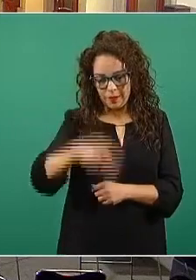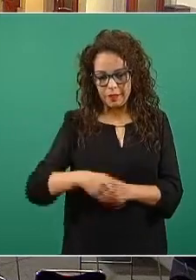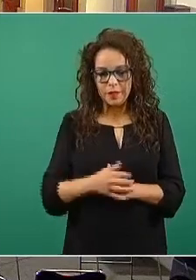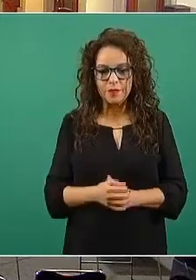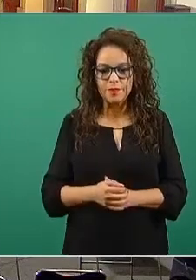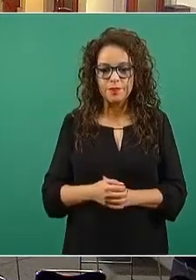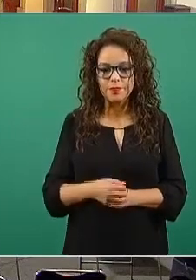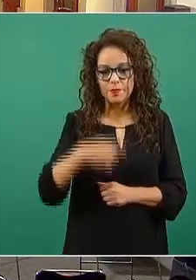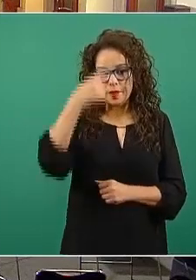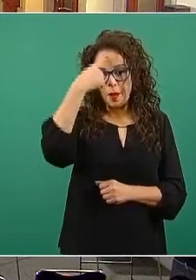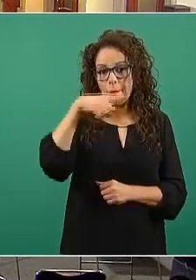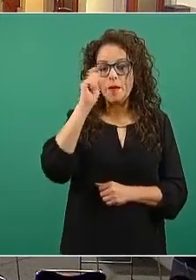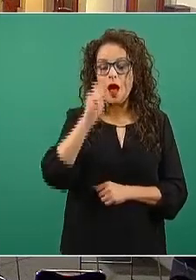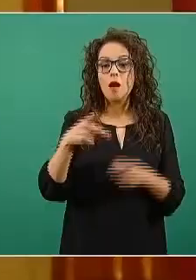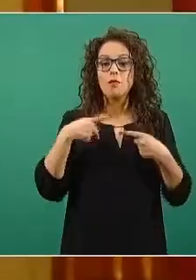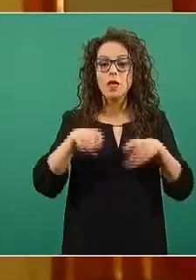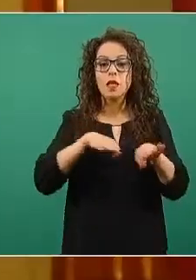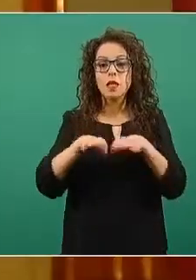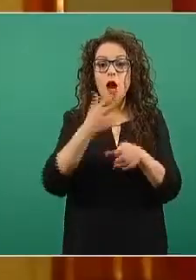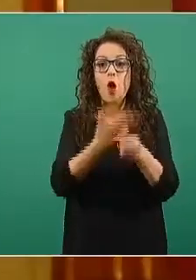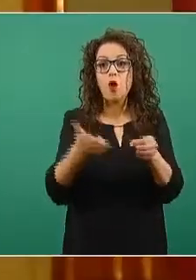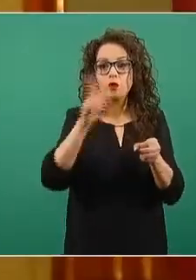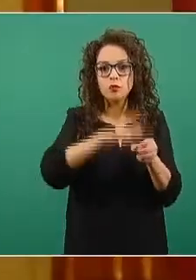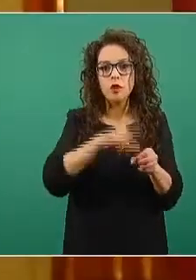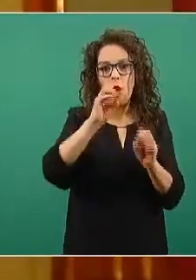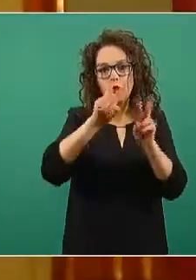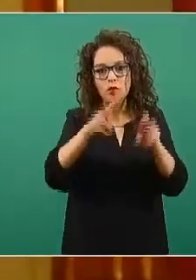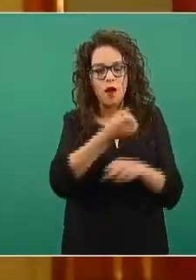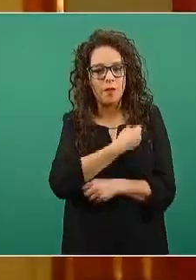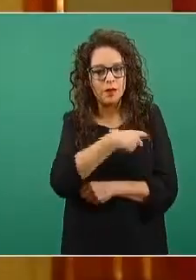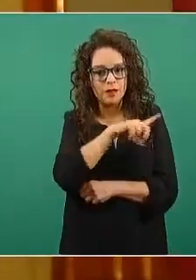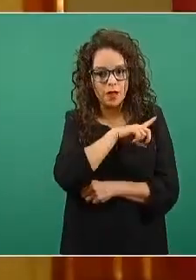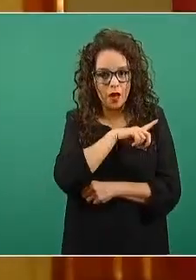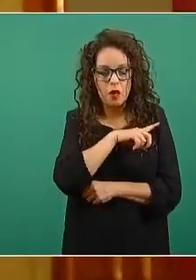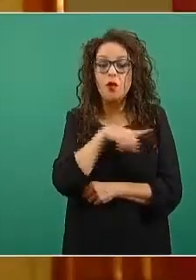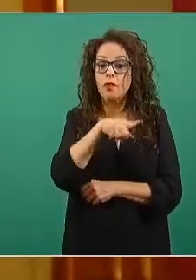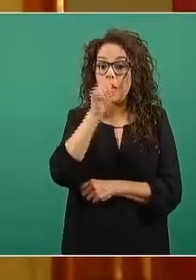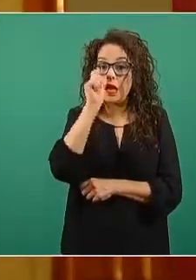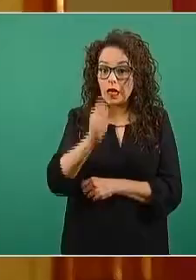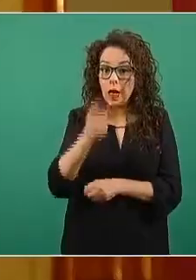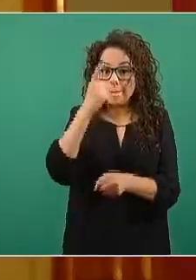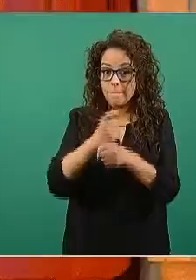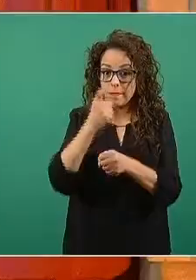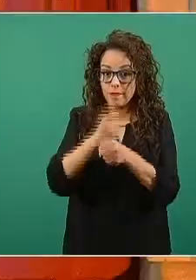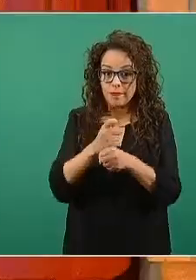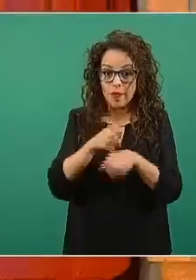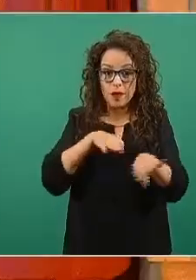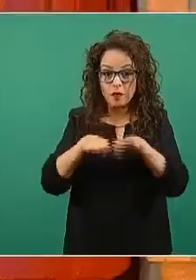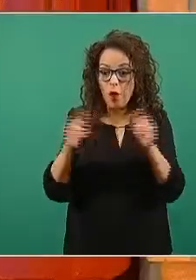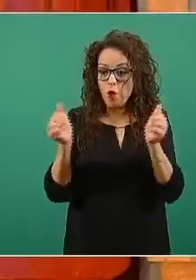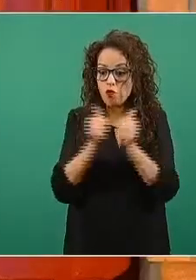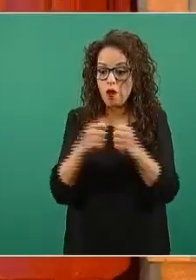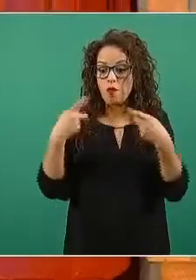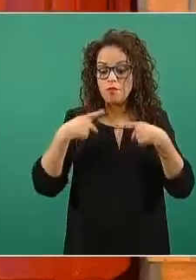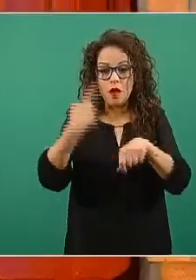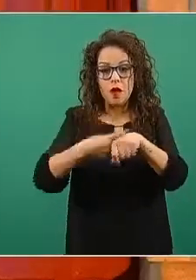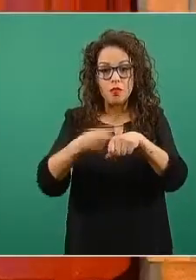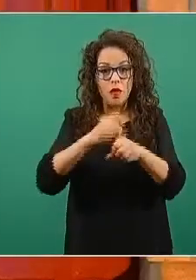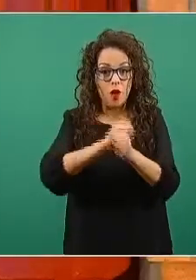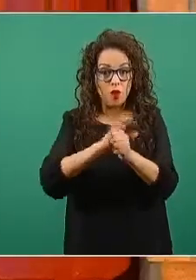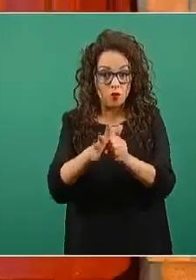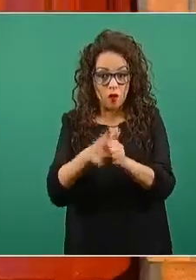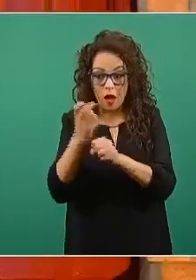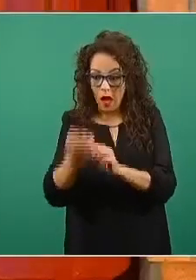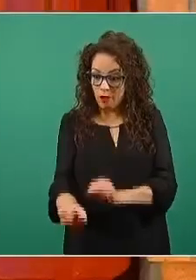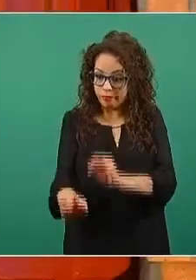personal de primera línea para la atención de personas con COVID, tenemos un avance muy bueno, arriba